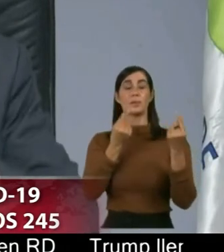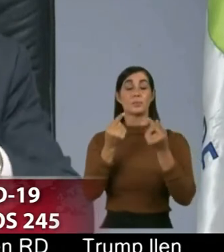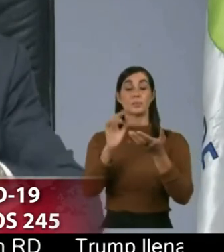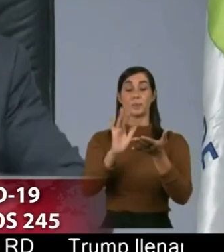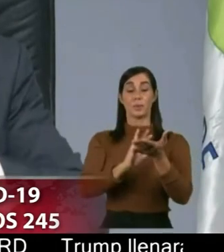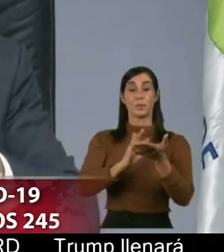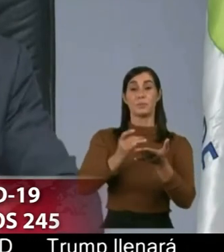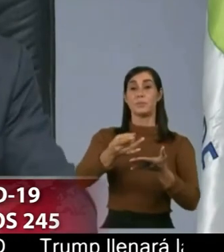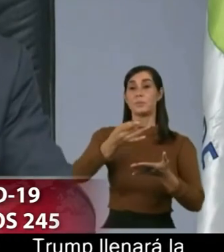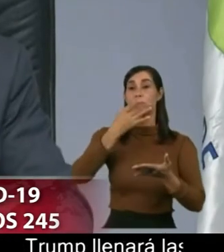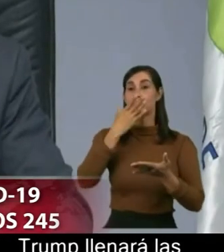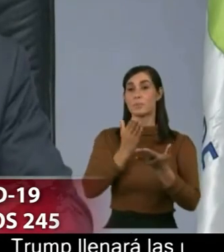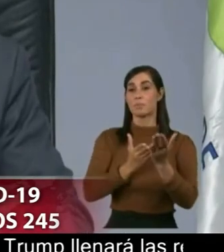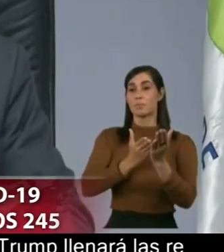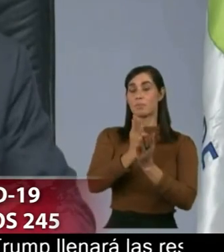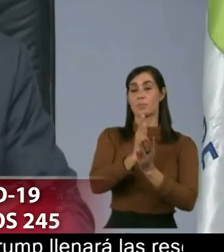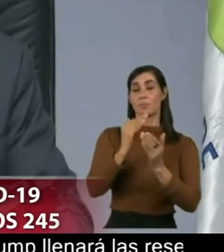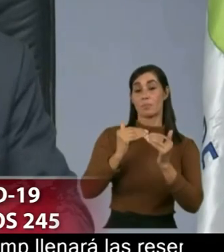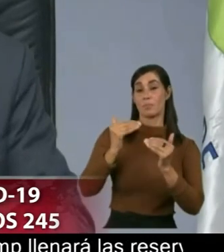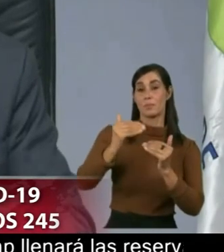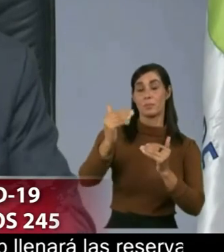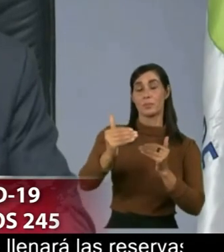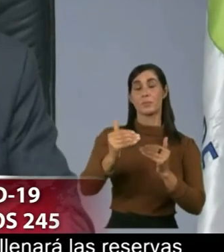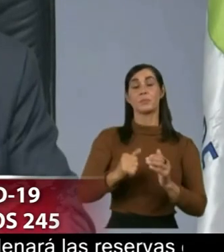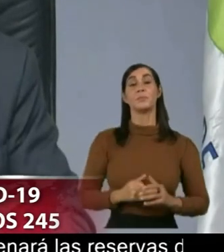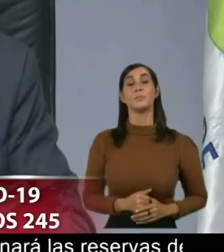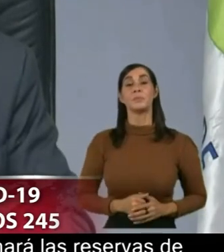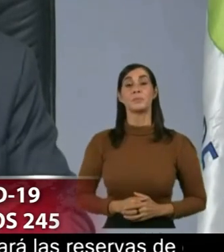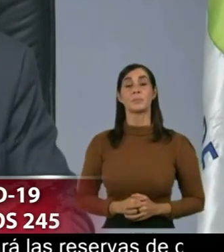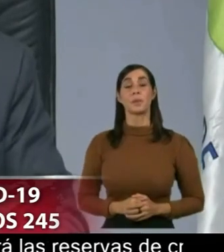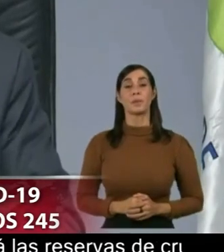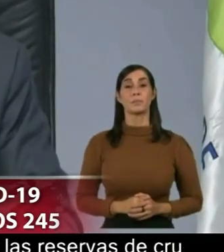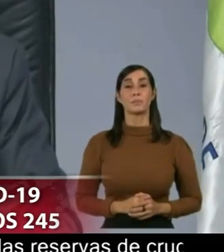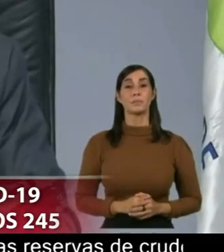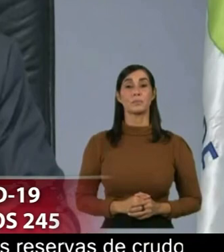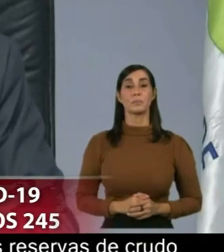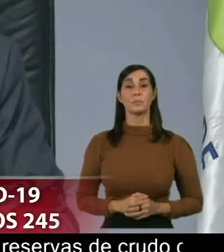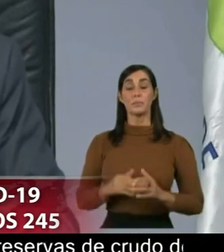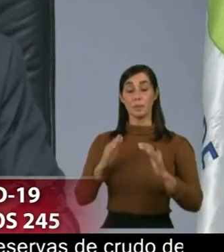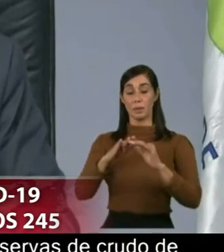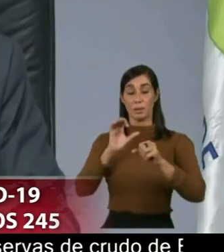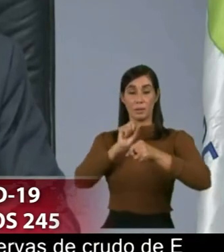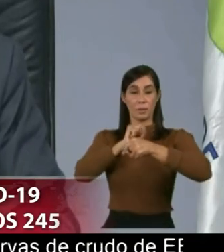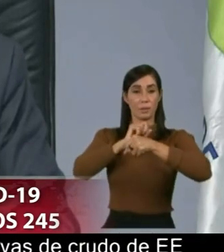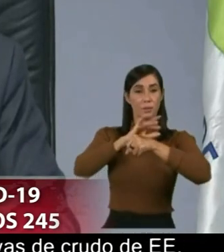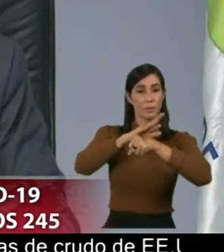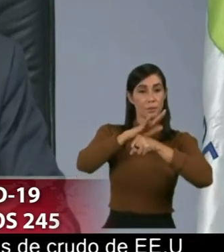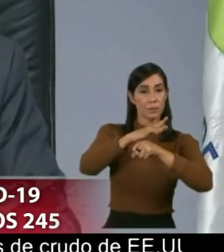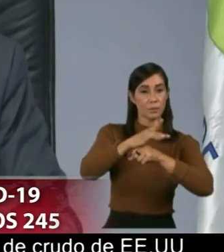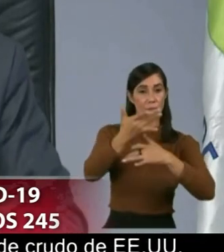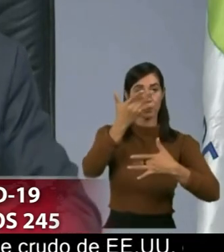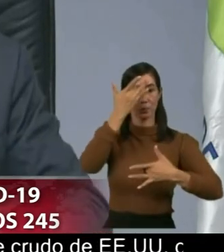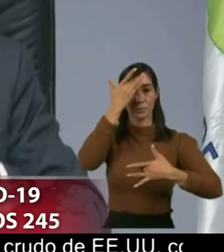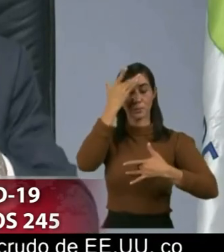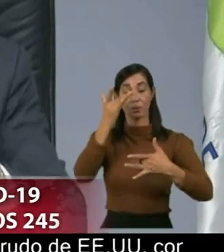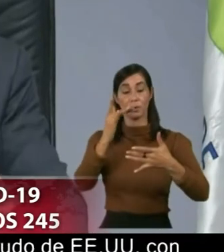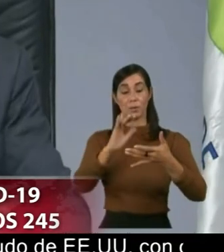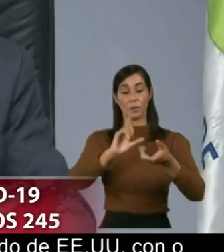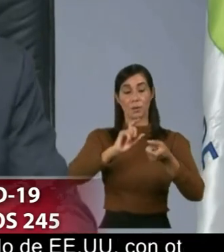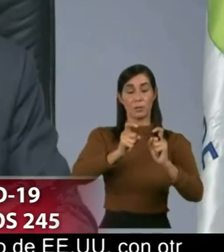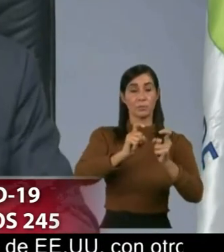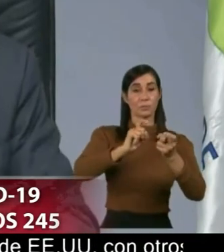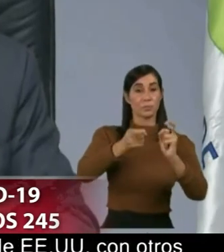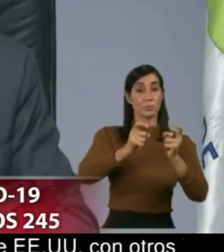surgiendo durante el proceso las epidemias y las pandemias son procesos dinámicos que